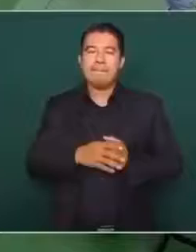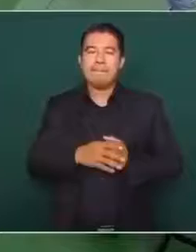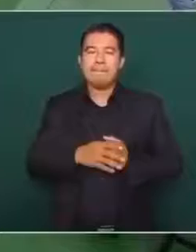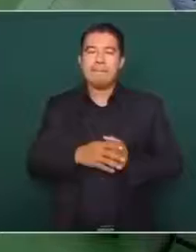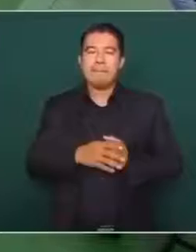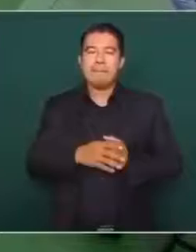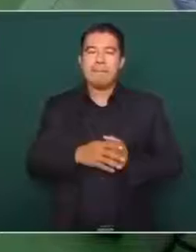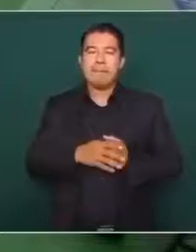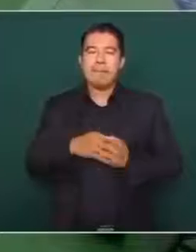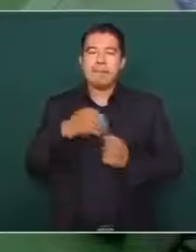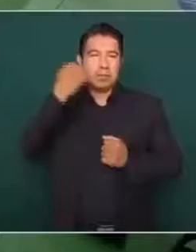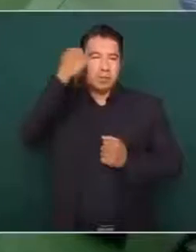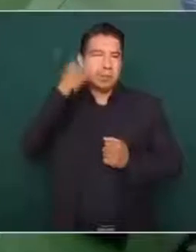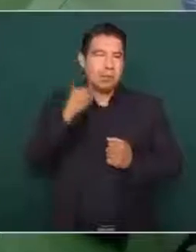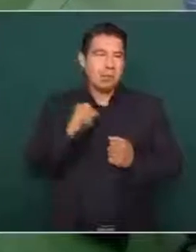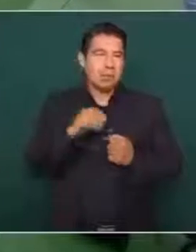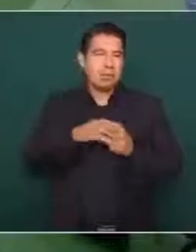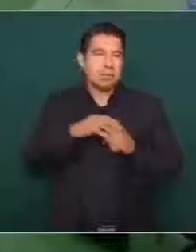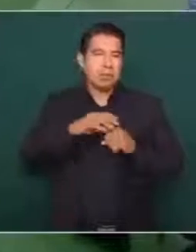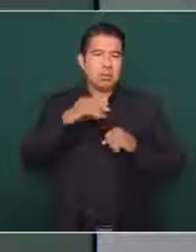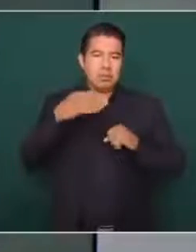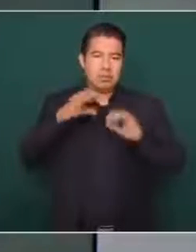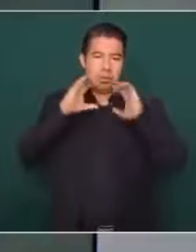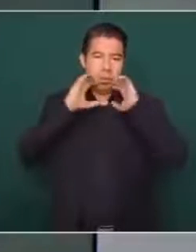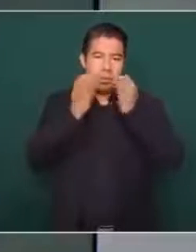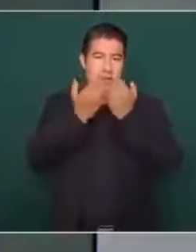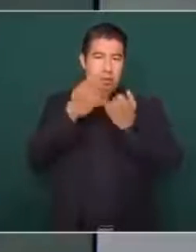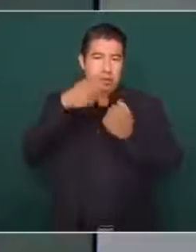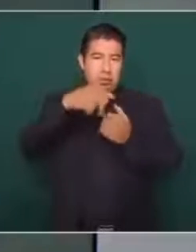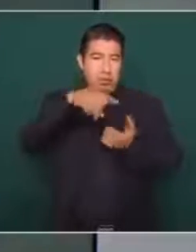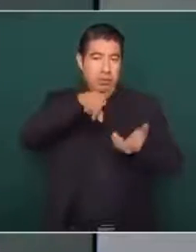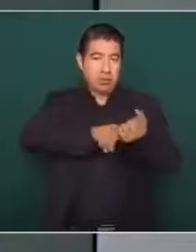En Sinaloa lo aprobaron en el Congreso local.